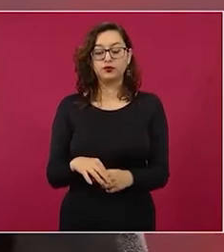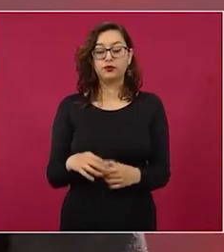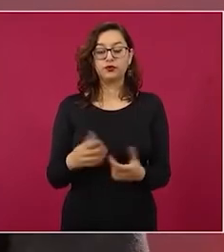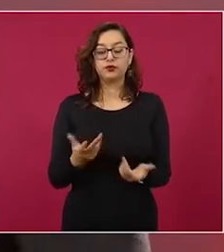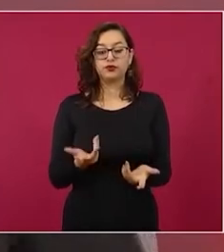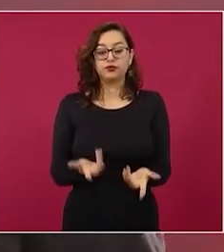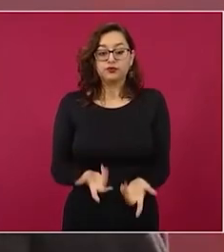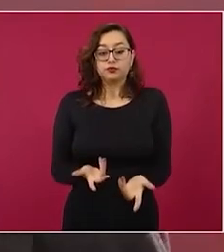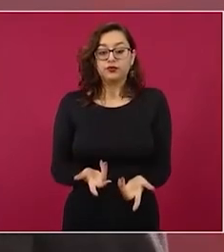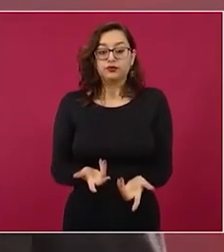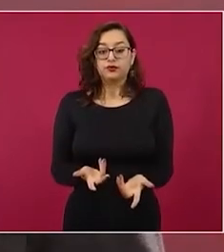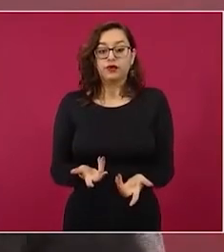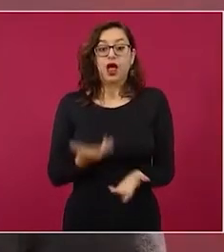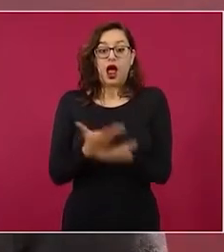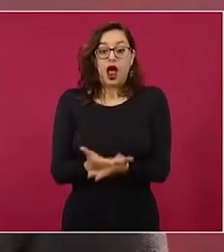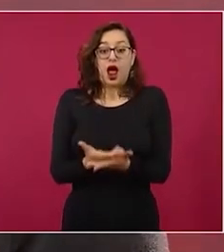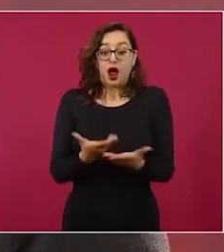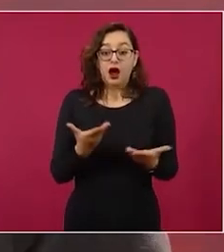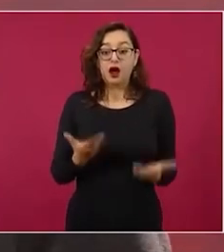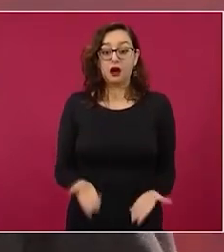y no les gusta